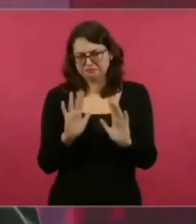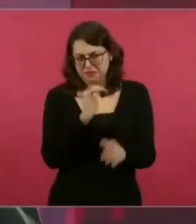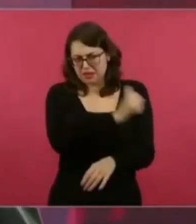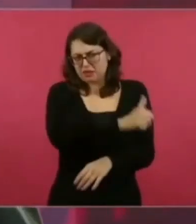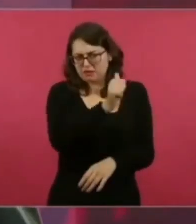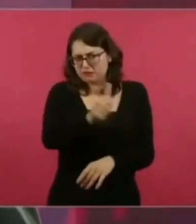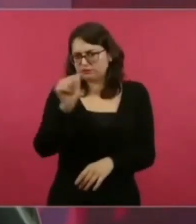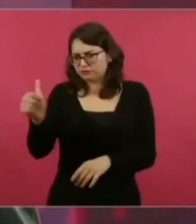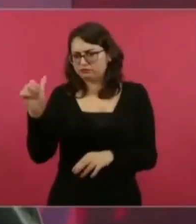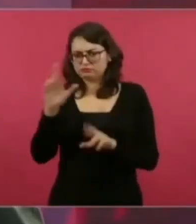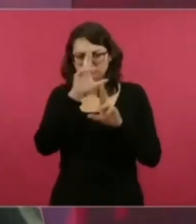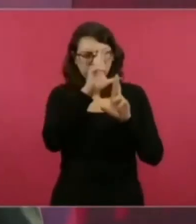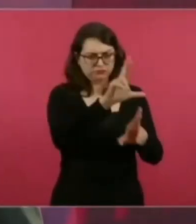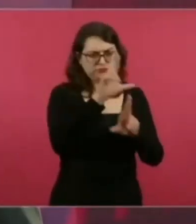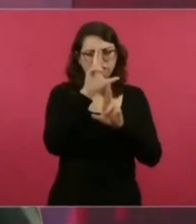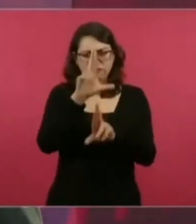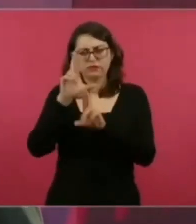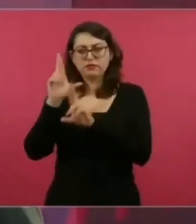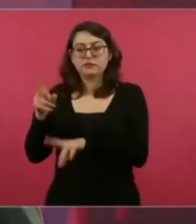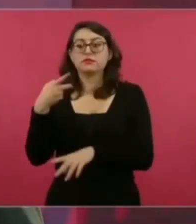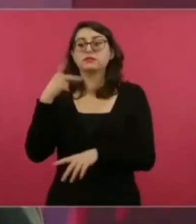personal de gobernar